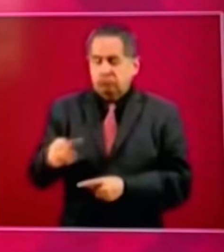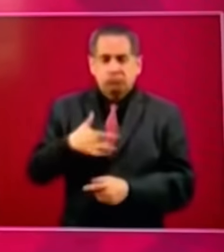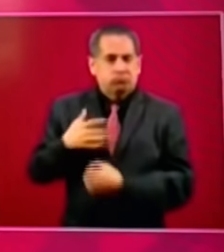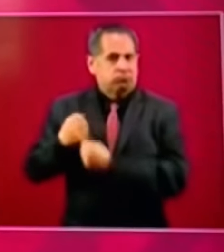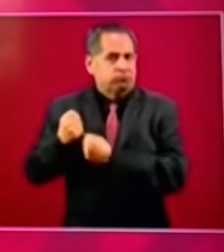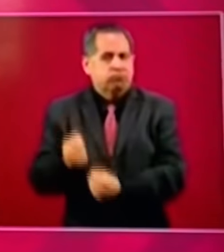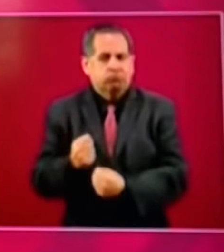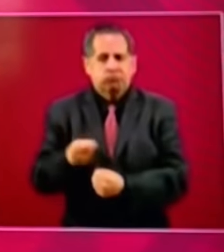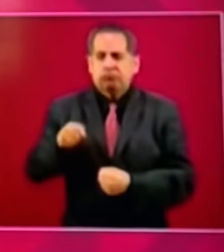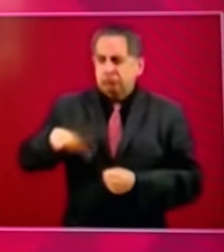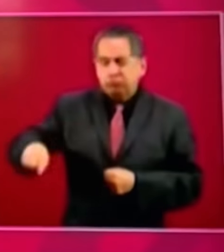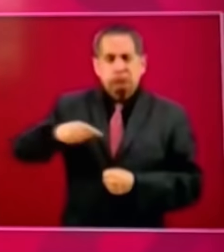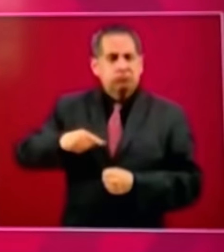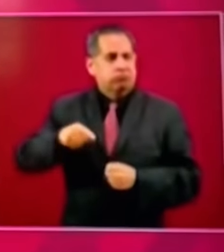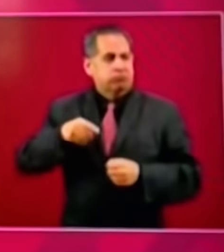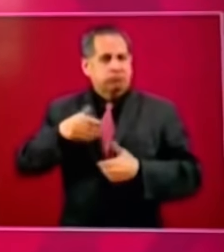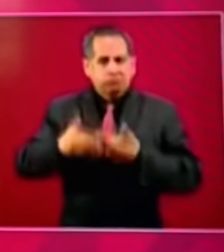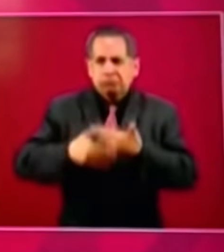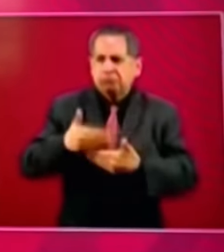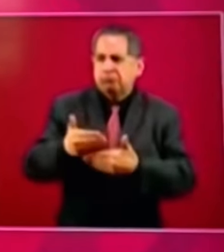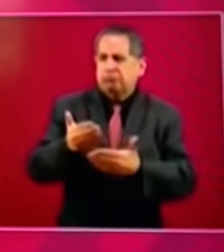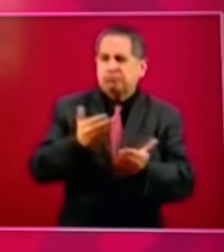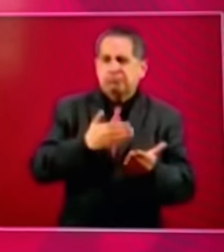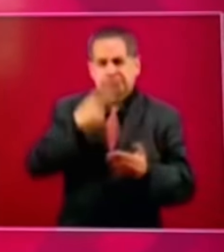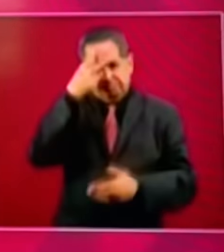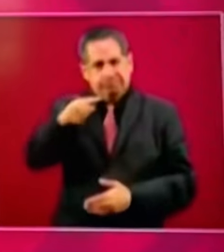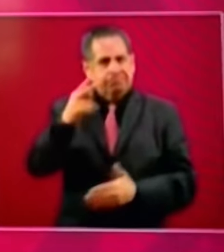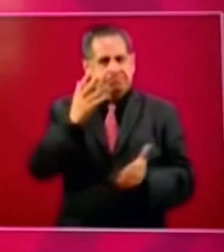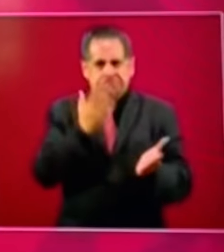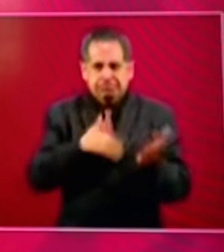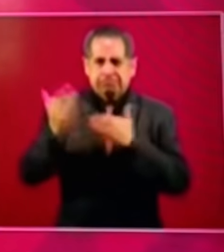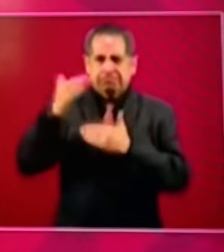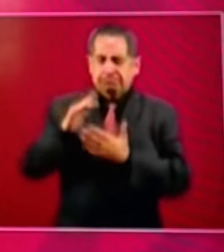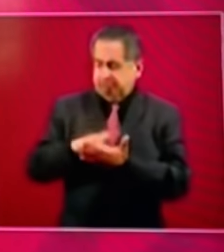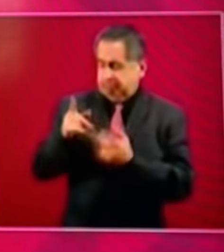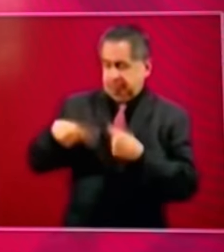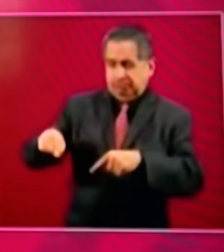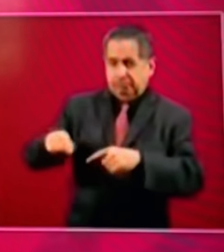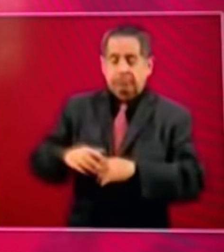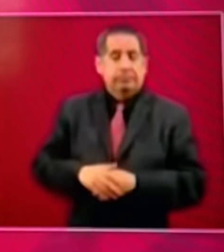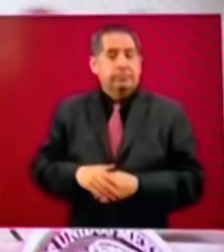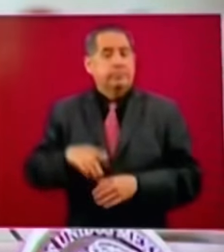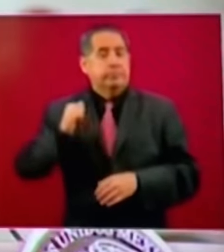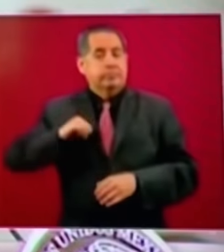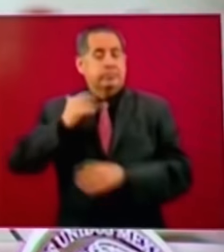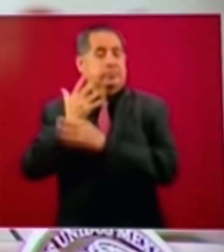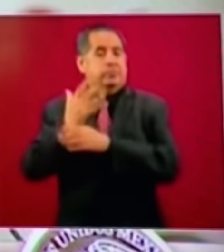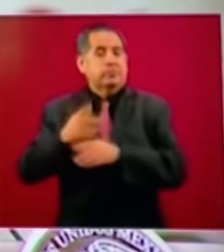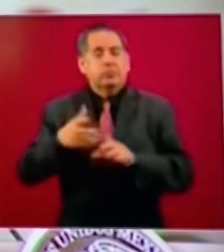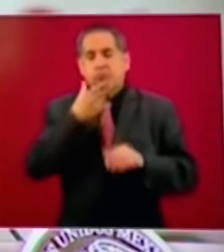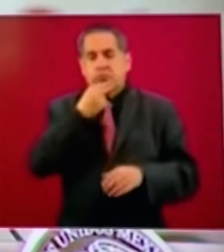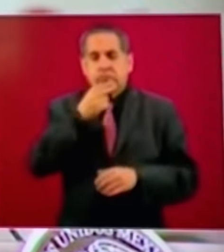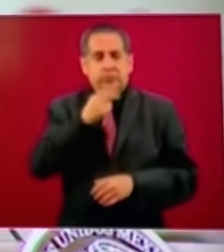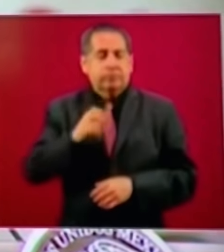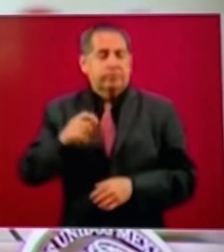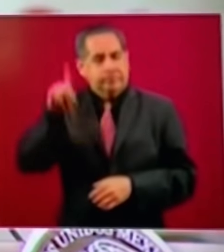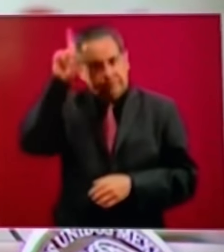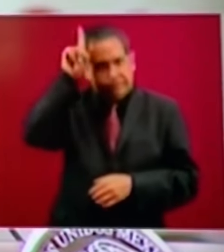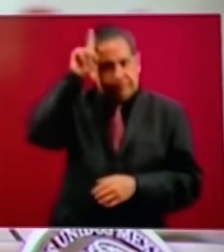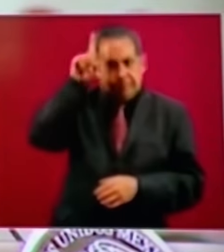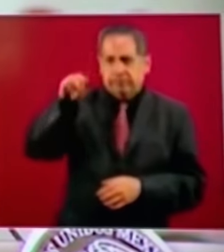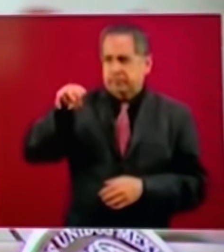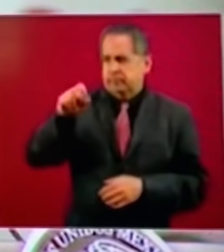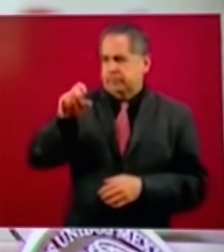impulsen el desarrollo de México pues como dijo alguna vez Nelson Mandela la educación